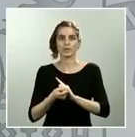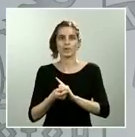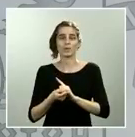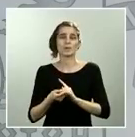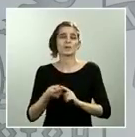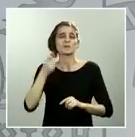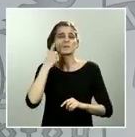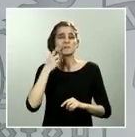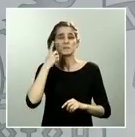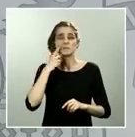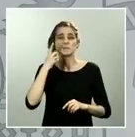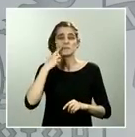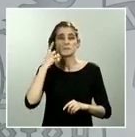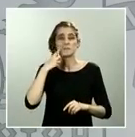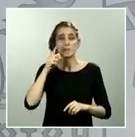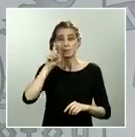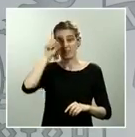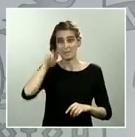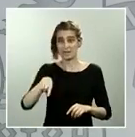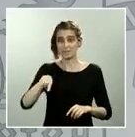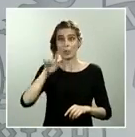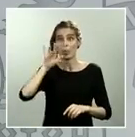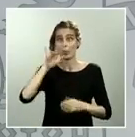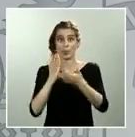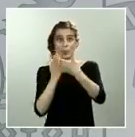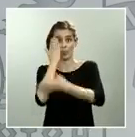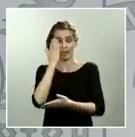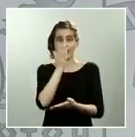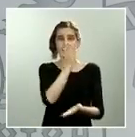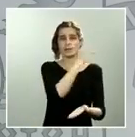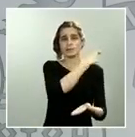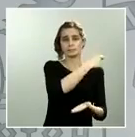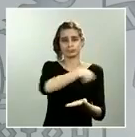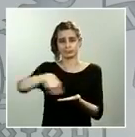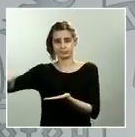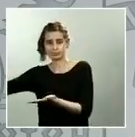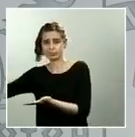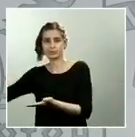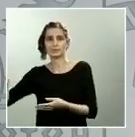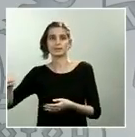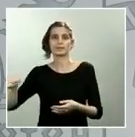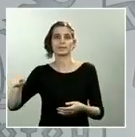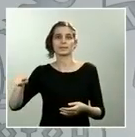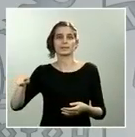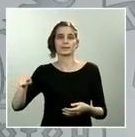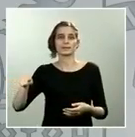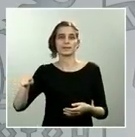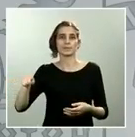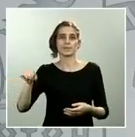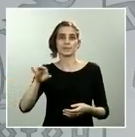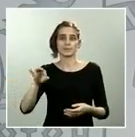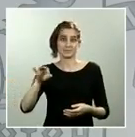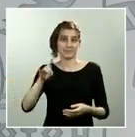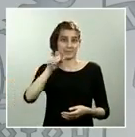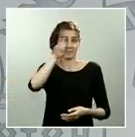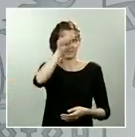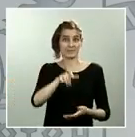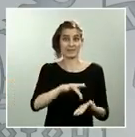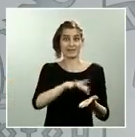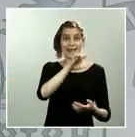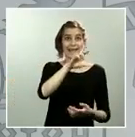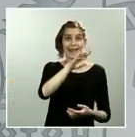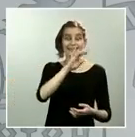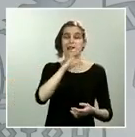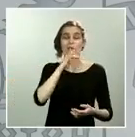a las personas o se hacía el libramiento para las personas que estaban sometidas a un ERTE cambie para que se pueda formular